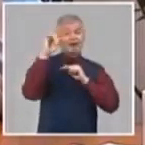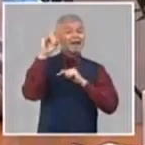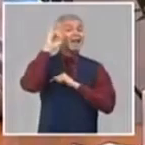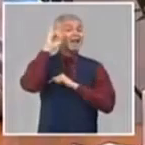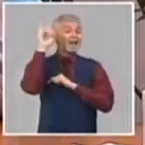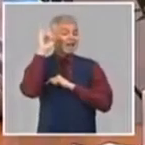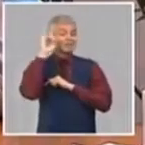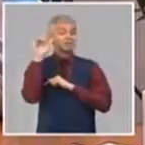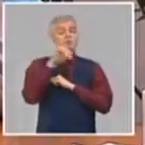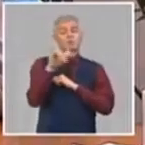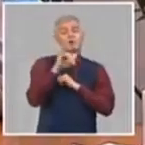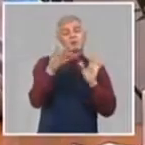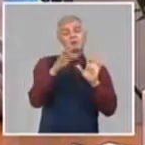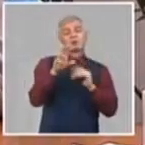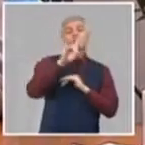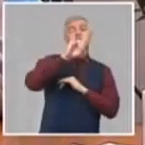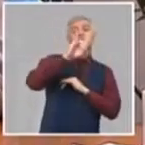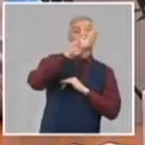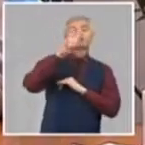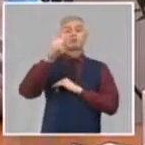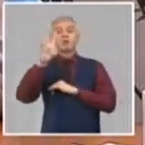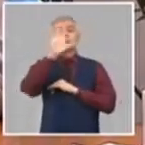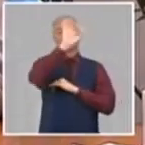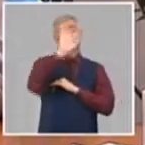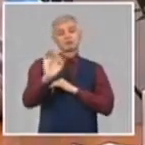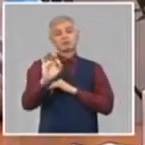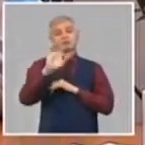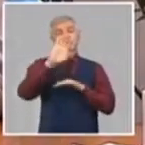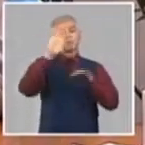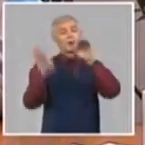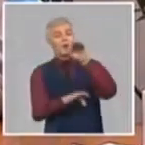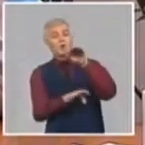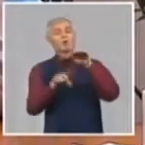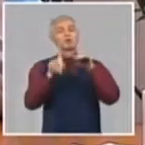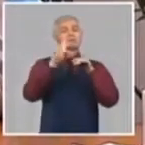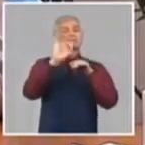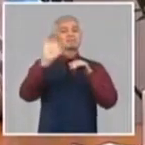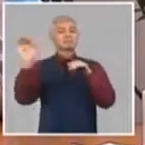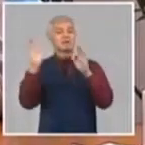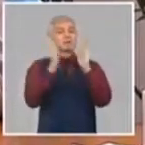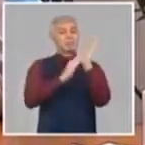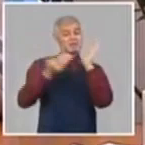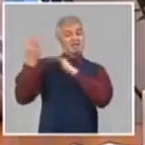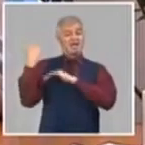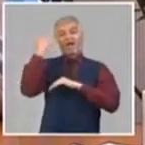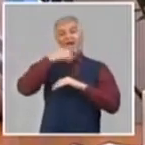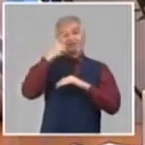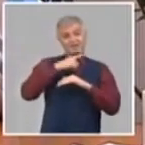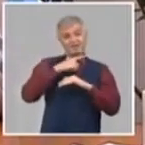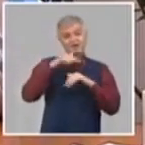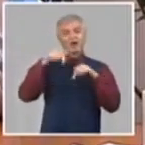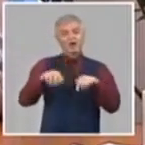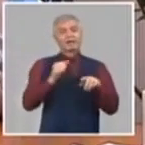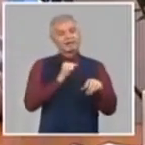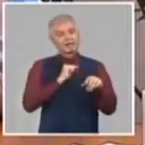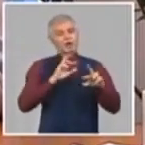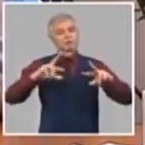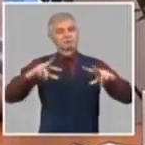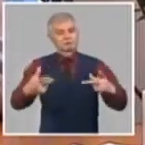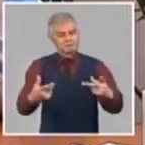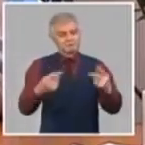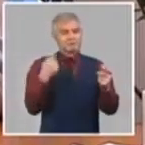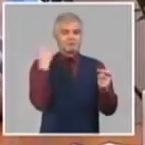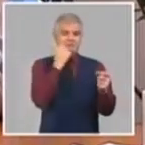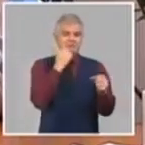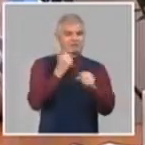92%, se bajó del 100% en el plan en medio de abril, aspecto que se recuperará. Esos son los elementos del